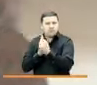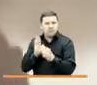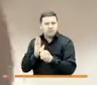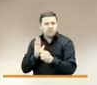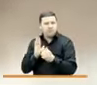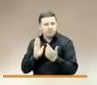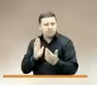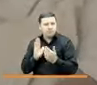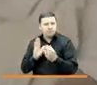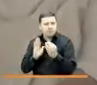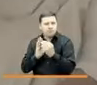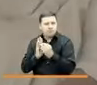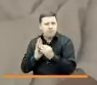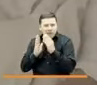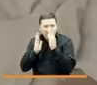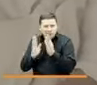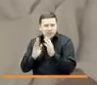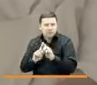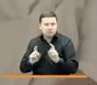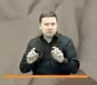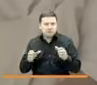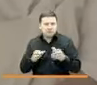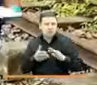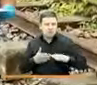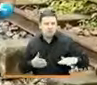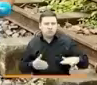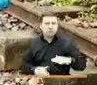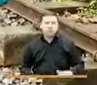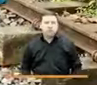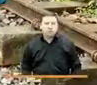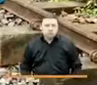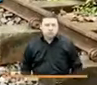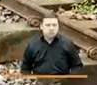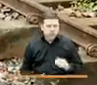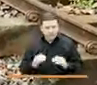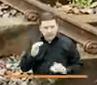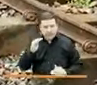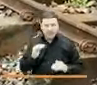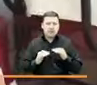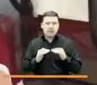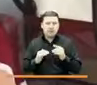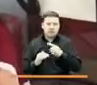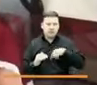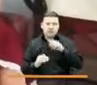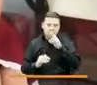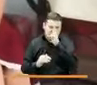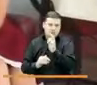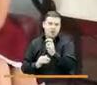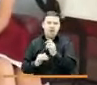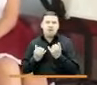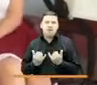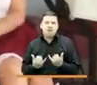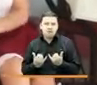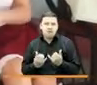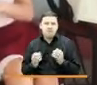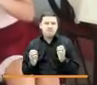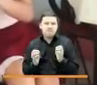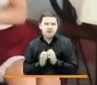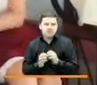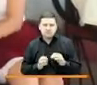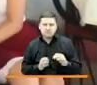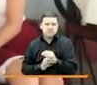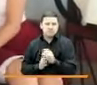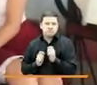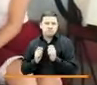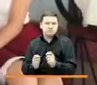manera diferencial atienden a la diversidad de la población. La equidad es nuestro norte y ahora, más que nunca, lo